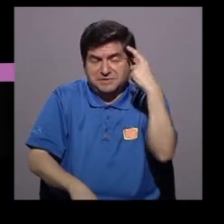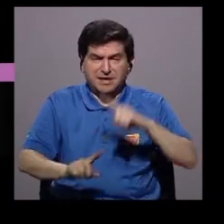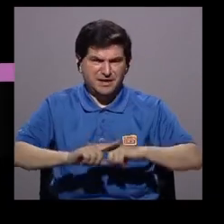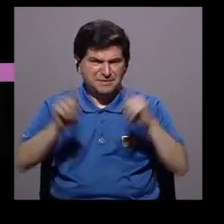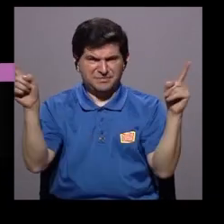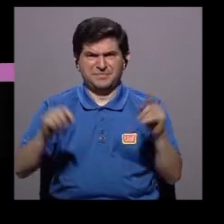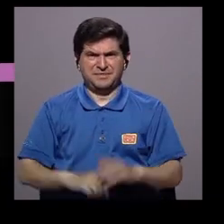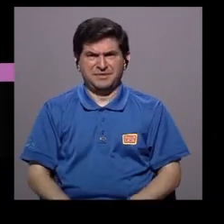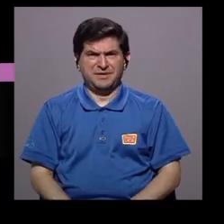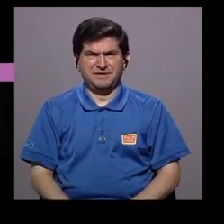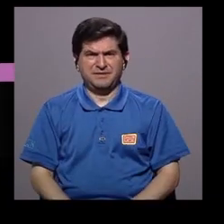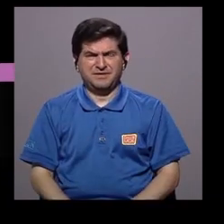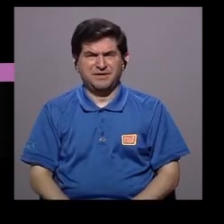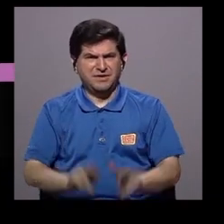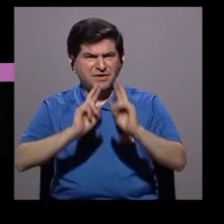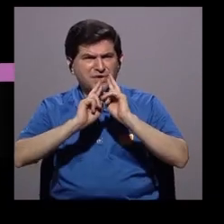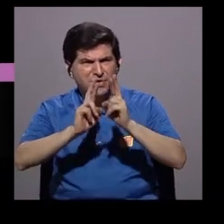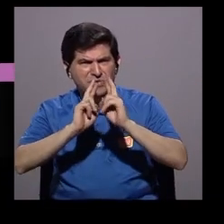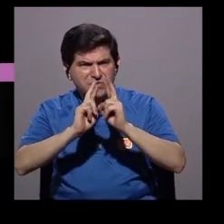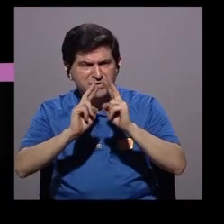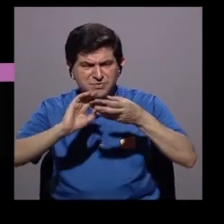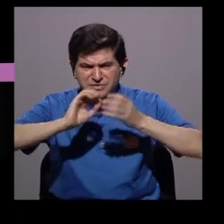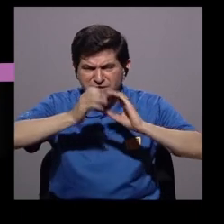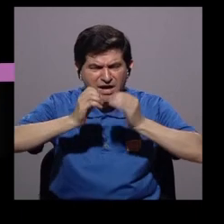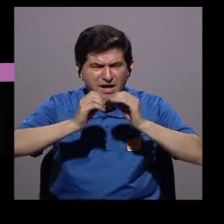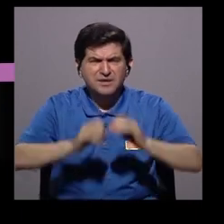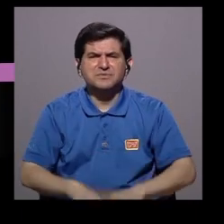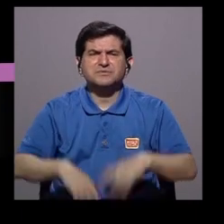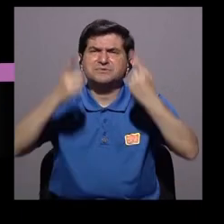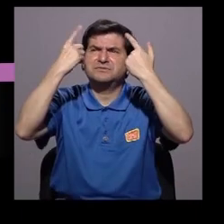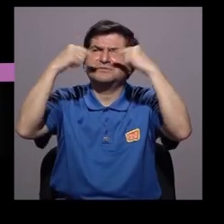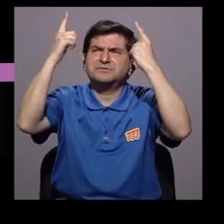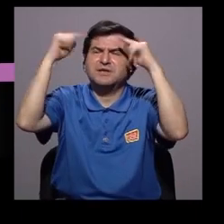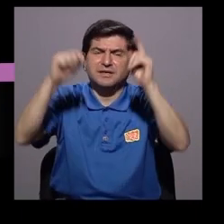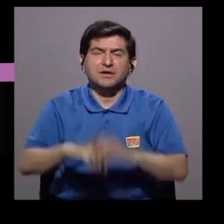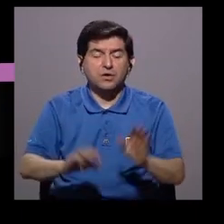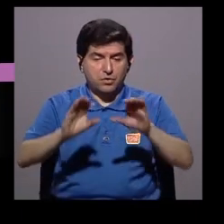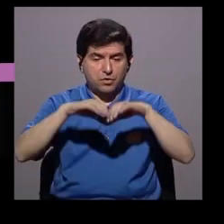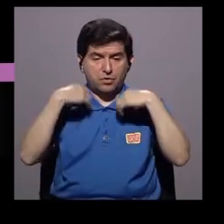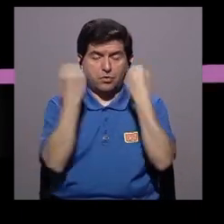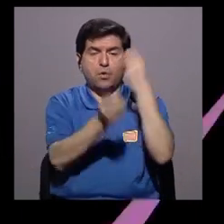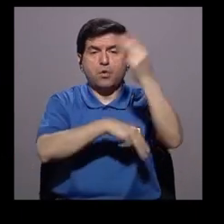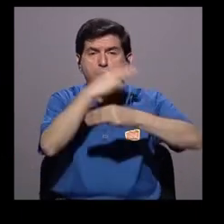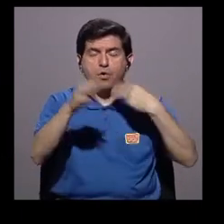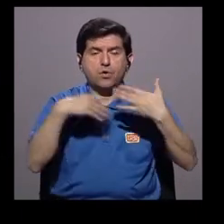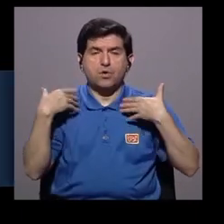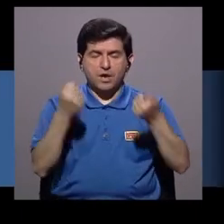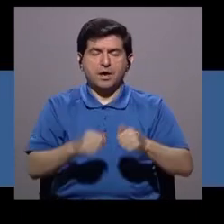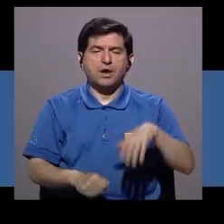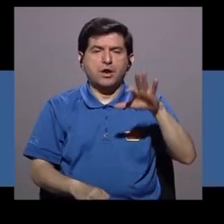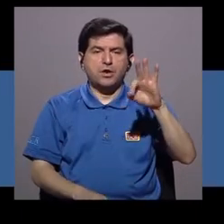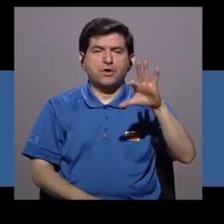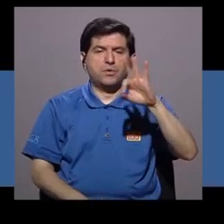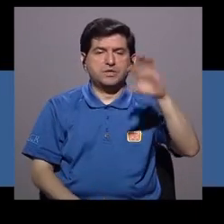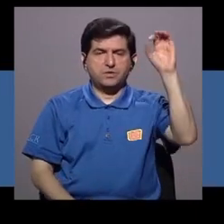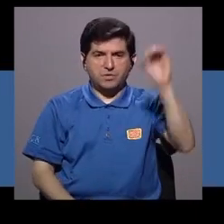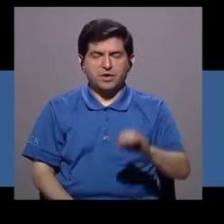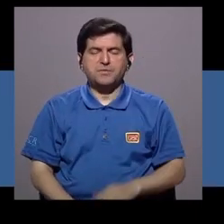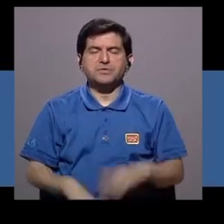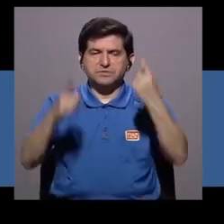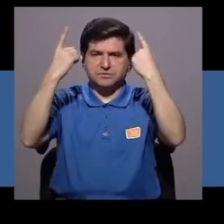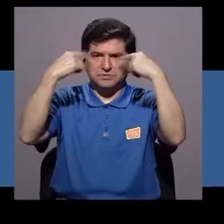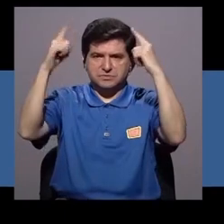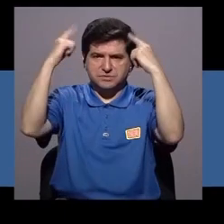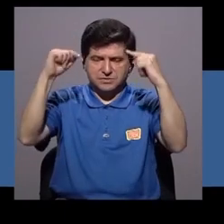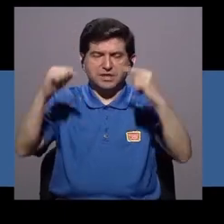personas piensen, pero ¿cómo están?, ¿qué resultados?, ¿qué datos tienen con respecto a la efectividad? La Organización Mundial de la Salud le ofrece un 99